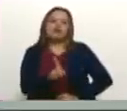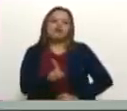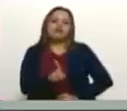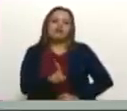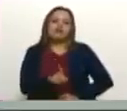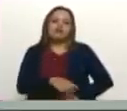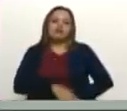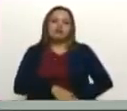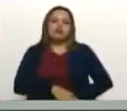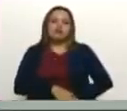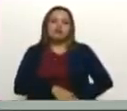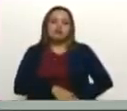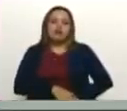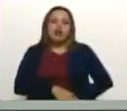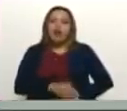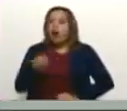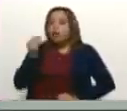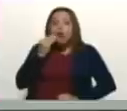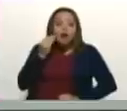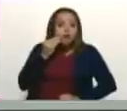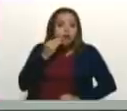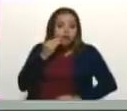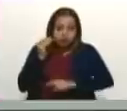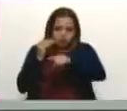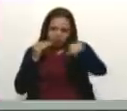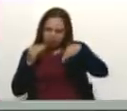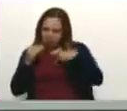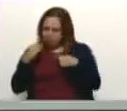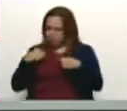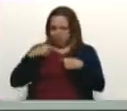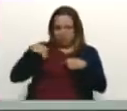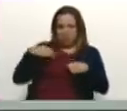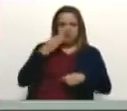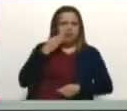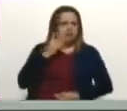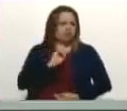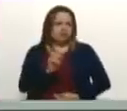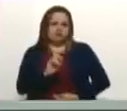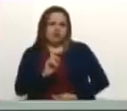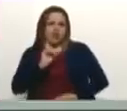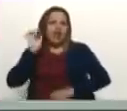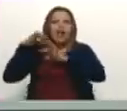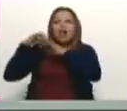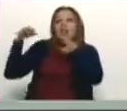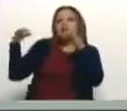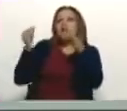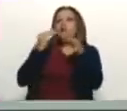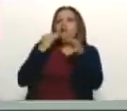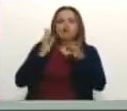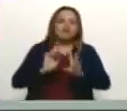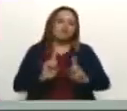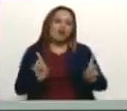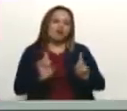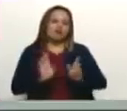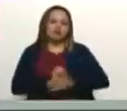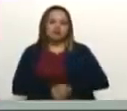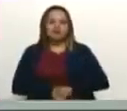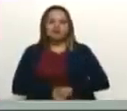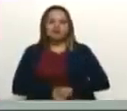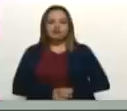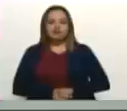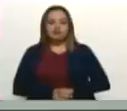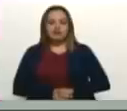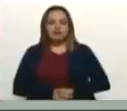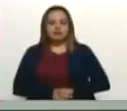Ninguno está agarrado al aso aquí, así es se dice, ¿verdad? ¿Por qué se dice eso? No sé, es un dicho, uno a veces repite los dichos.